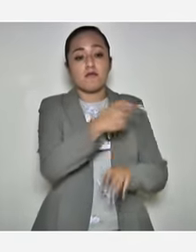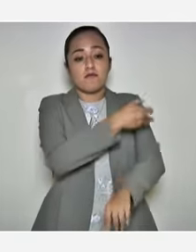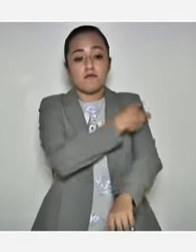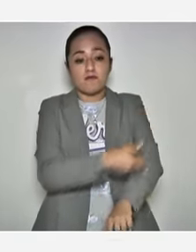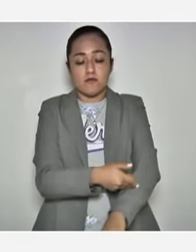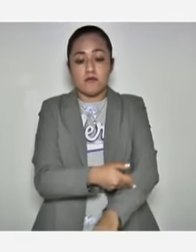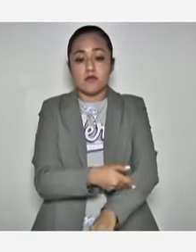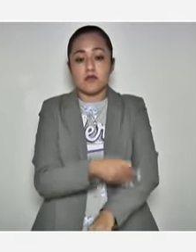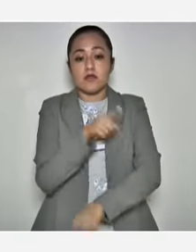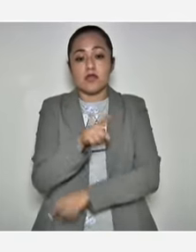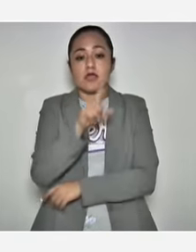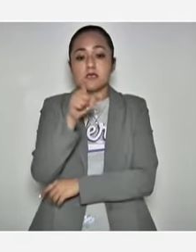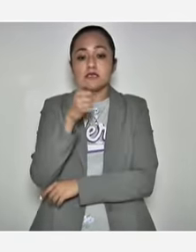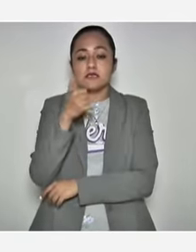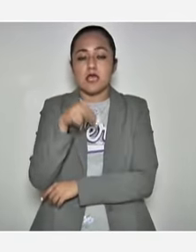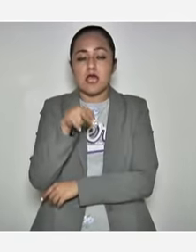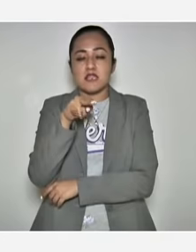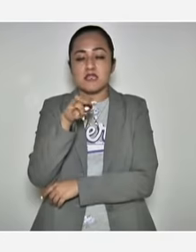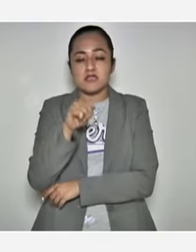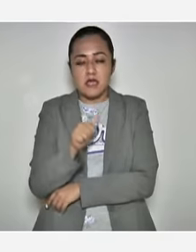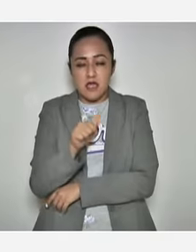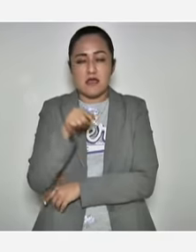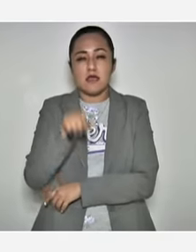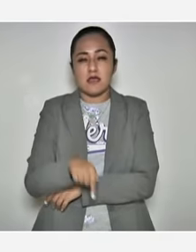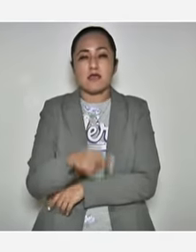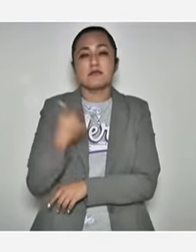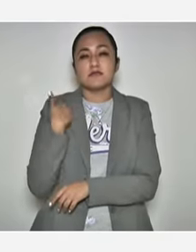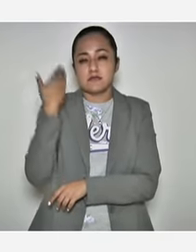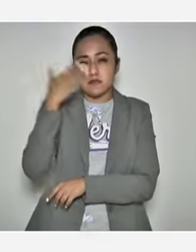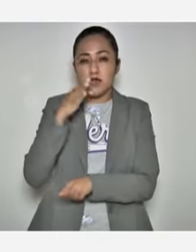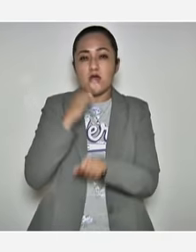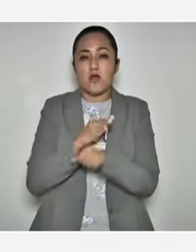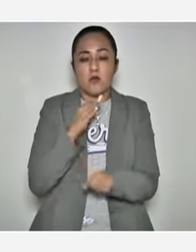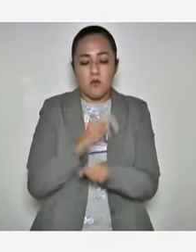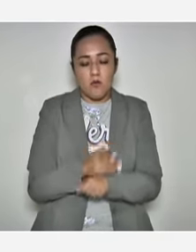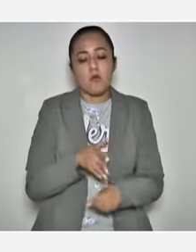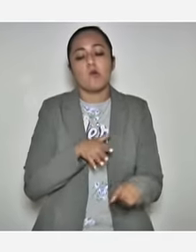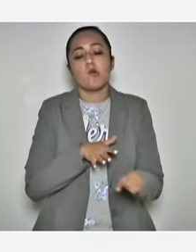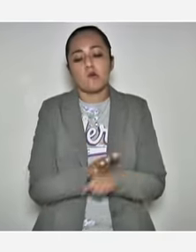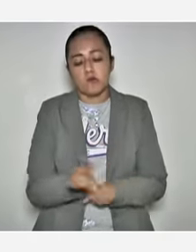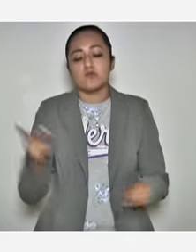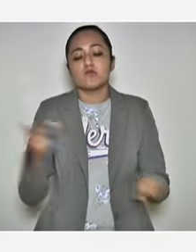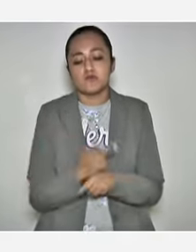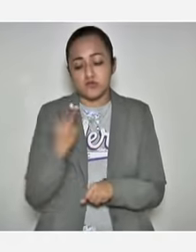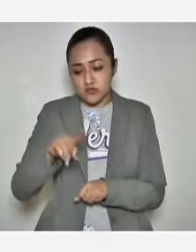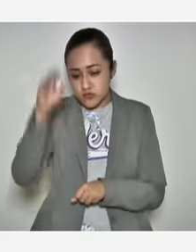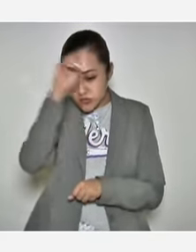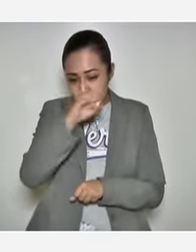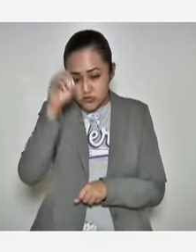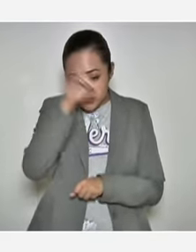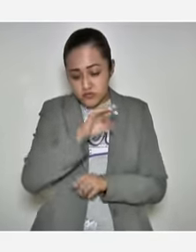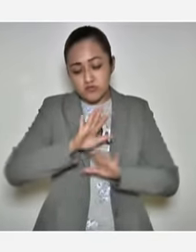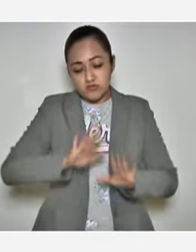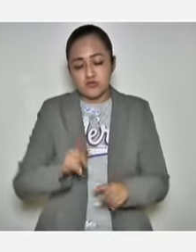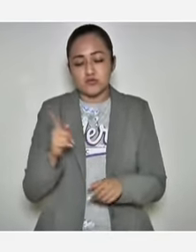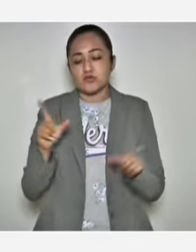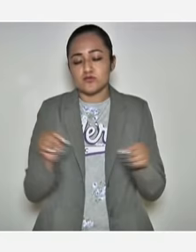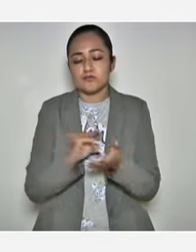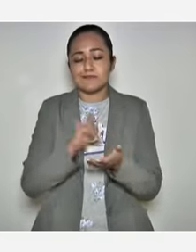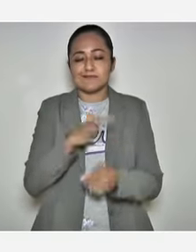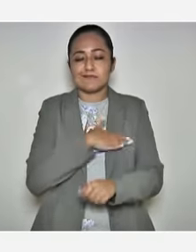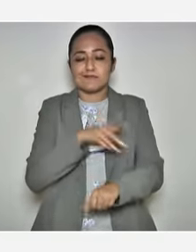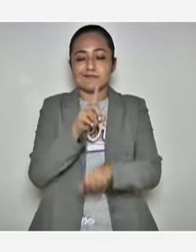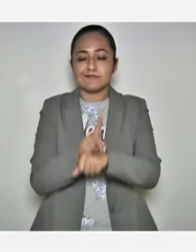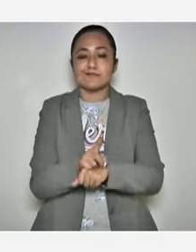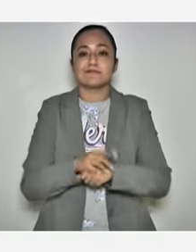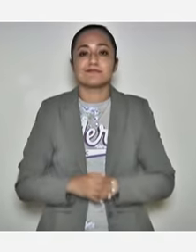familiares de Cianya? Bueno, a ver cuál es exactamente su opinión, su postura y eso es todo. Muchas gracias